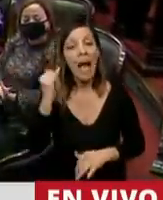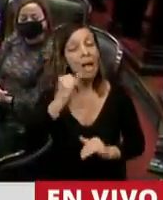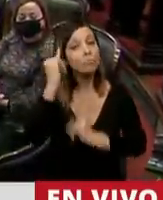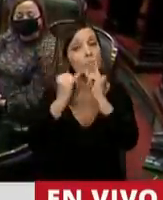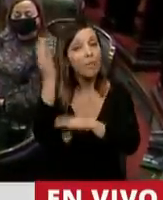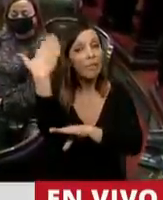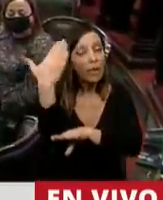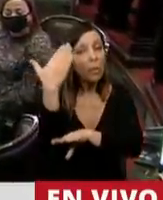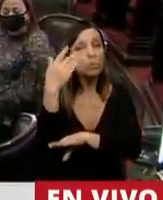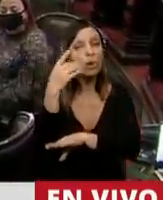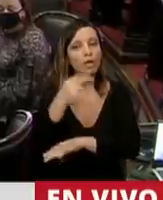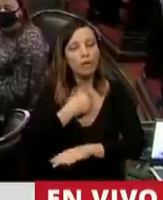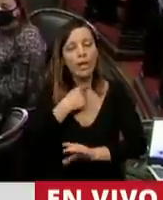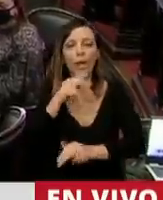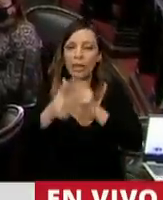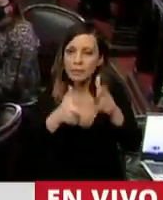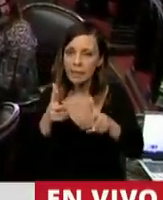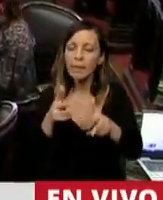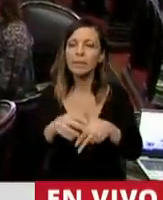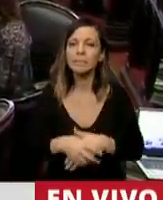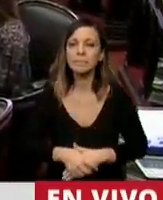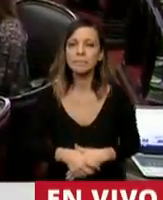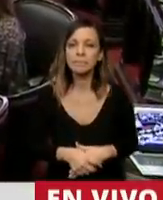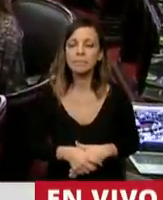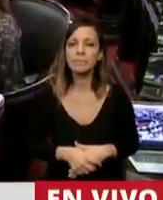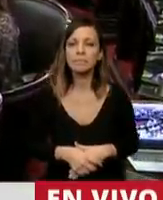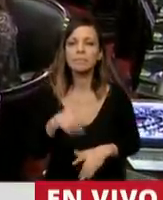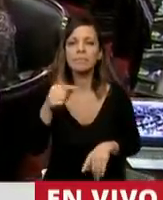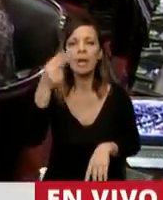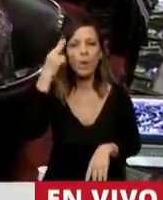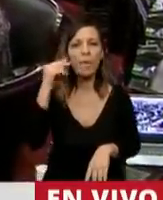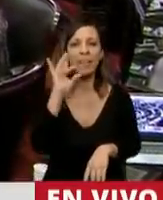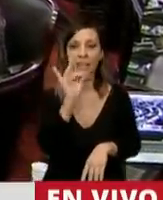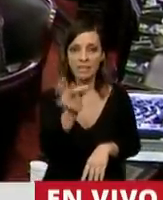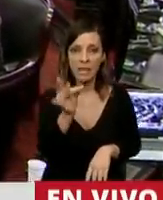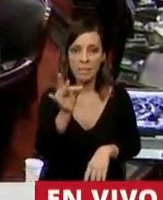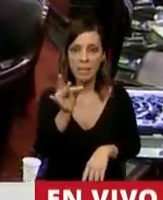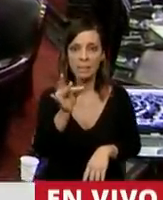por el que quiero cerrar esto, que es el 9 de diciembre...